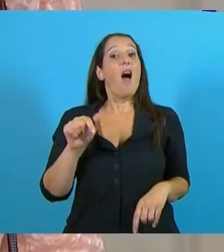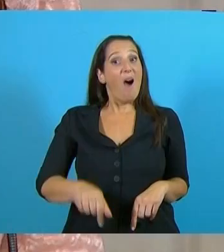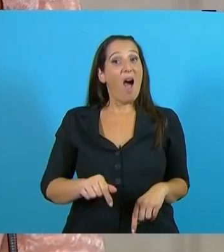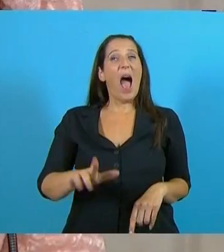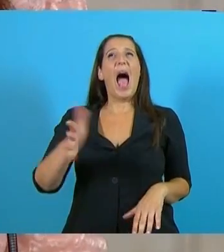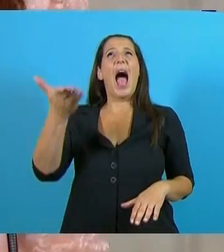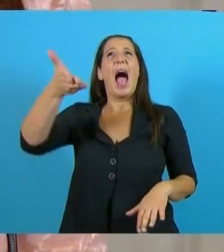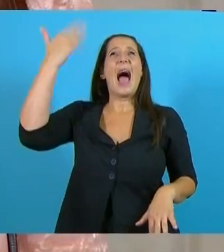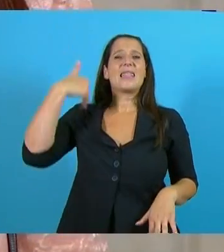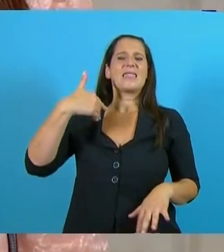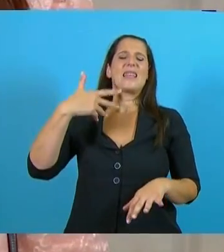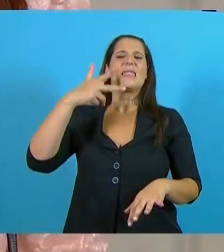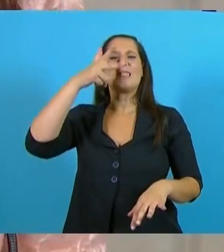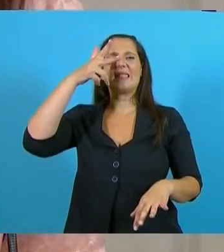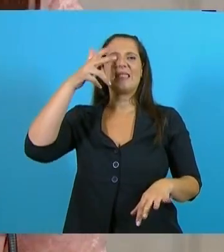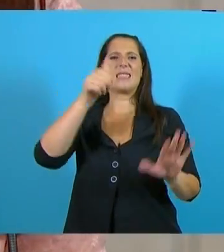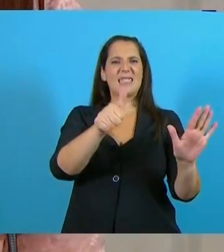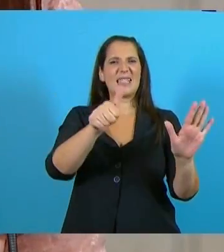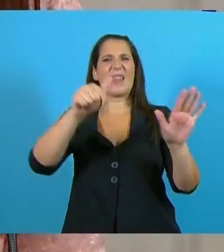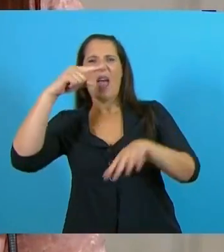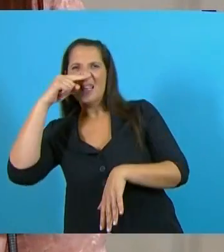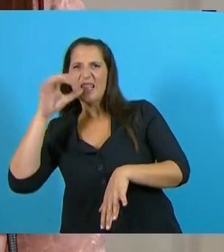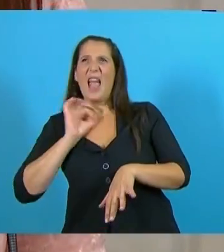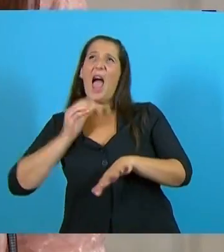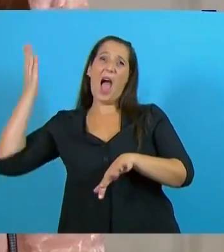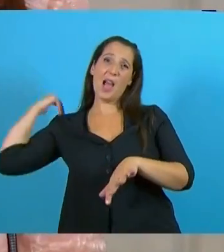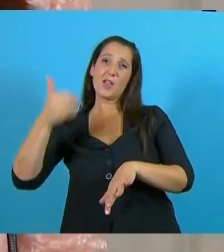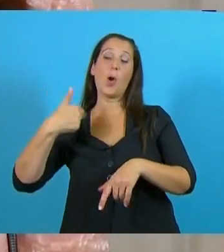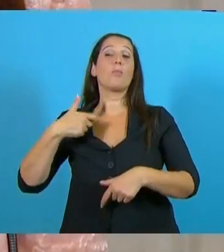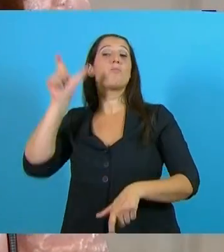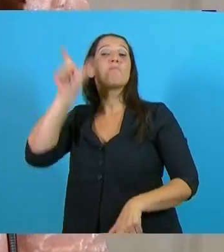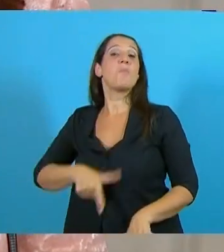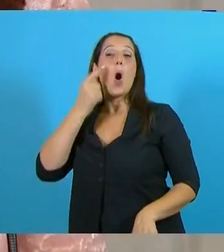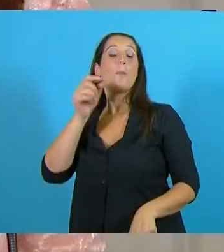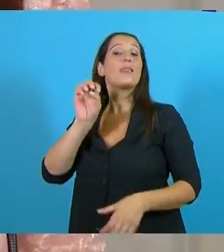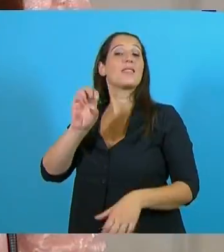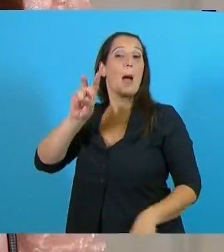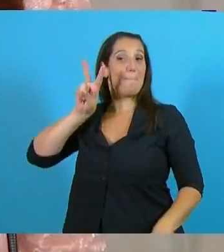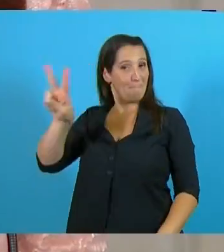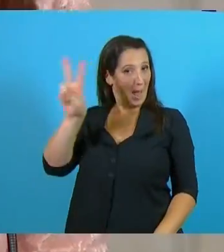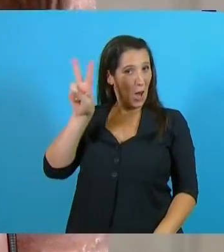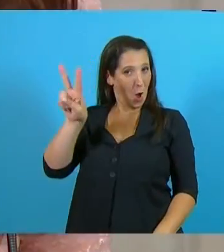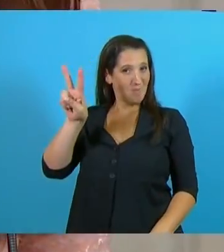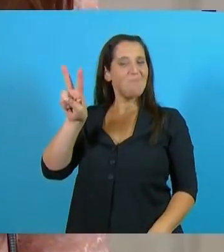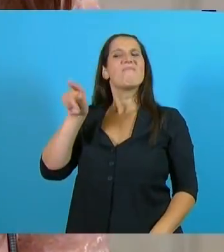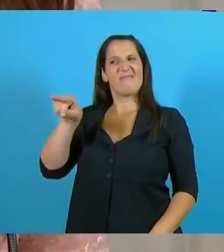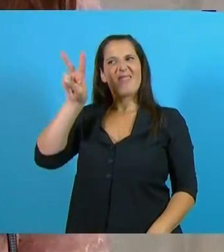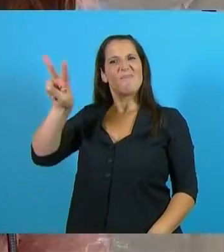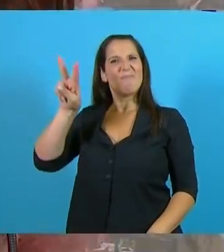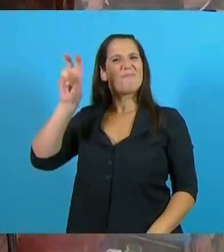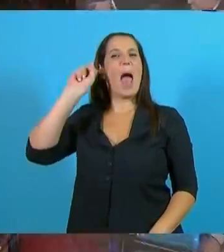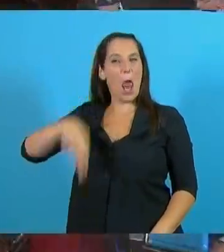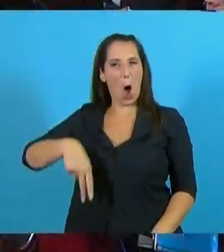años un señor que se llamaba Juan Domingo Perón, anunciaba la recuperación de los